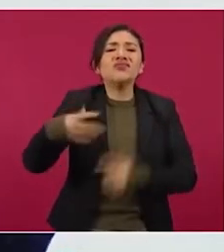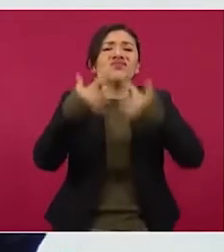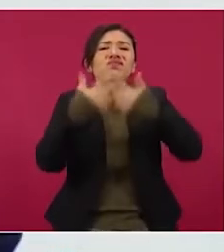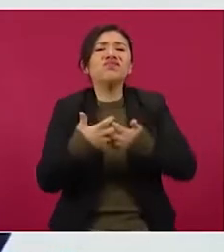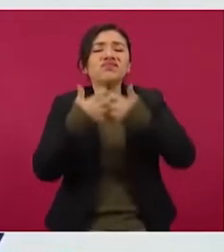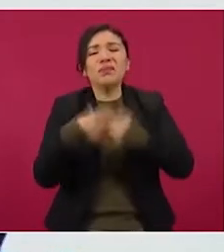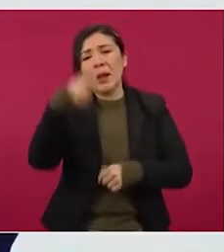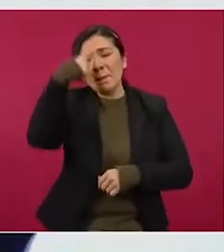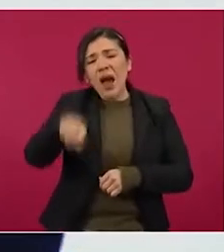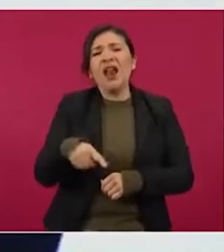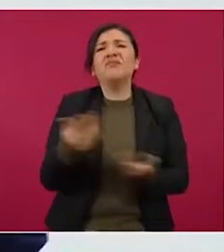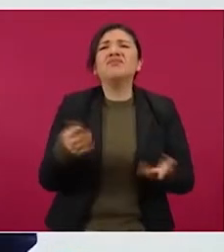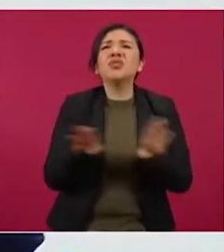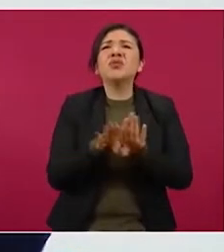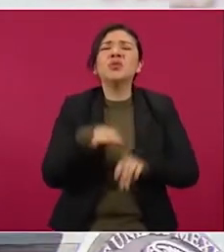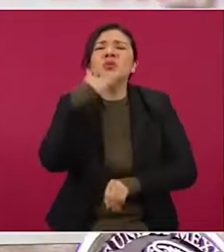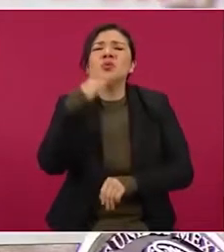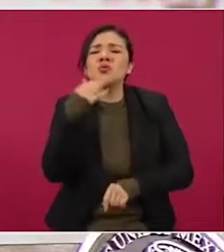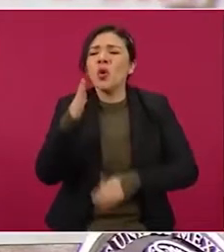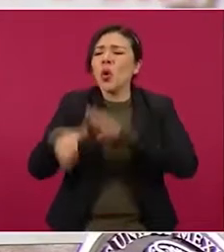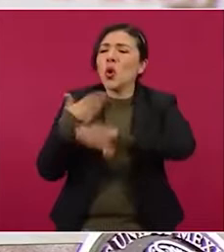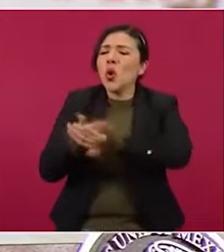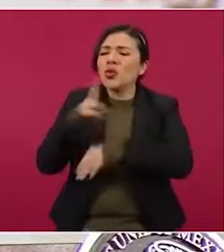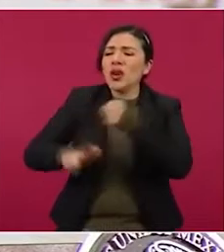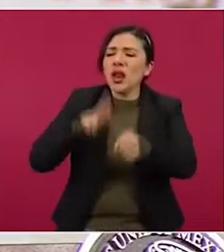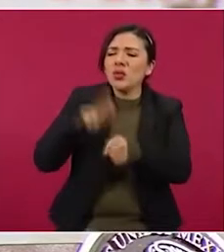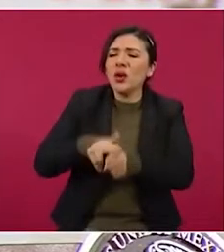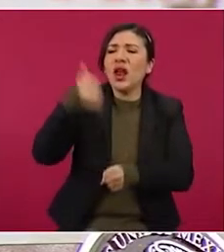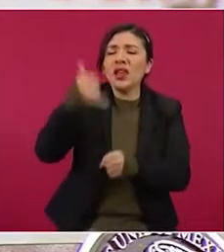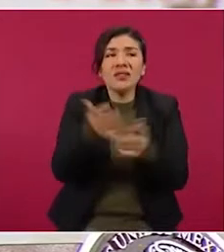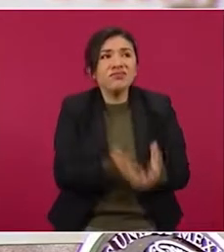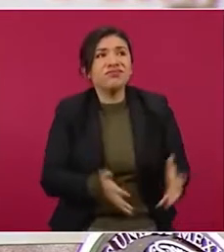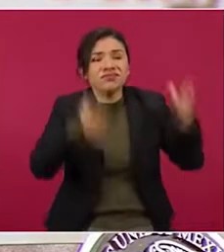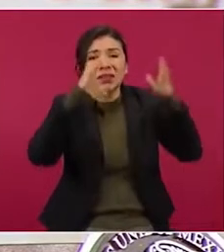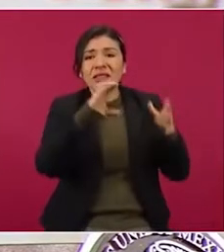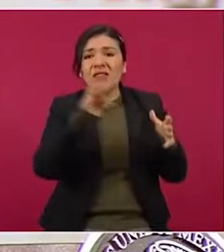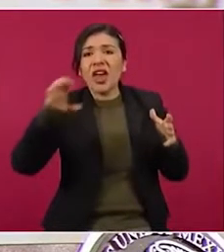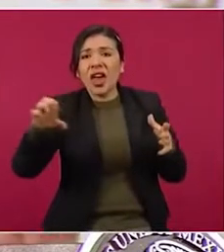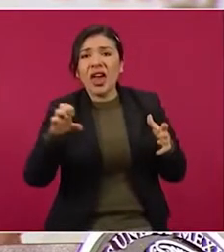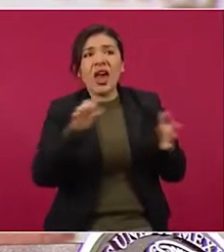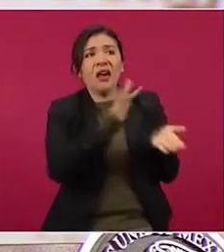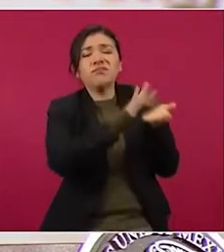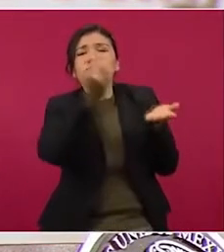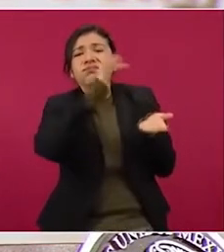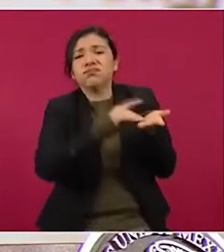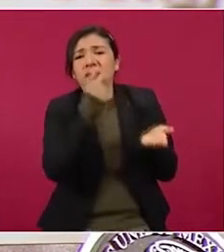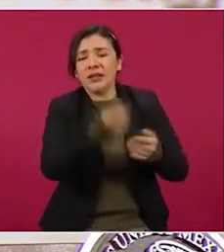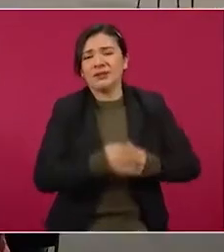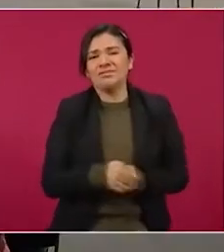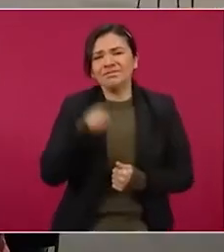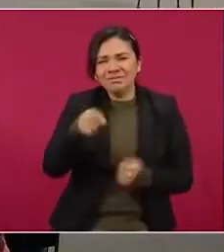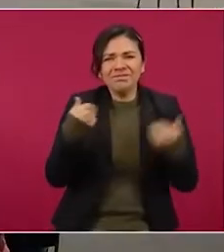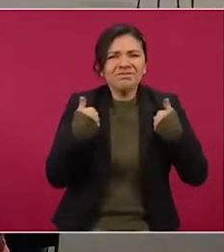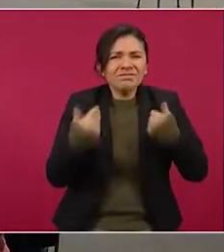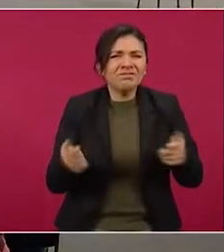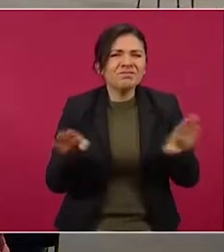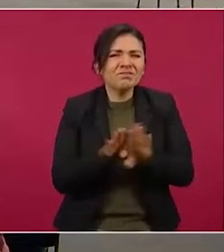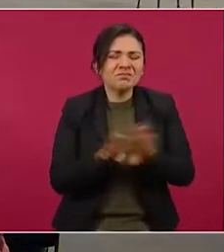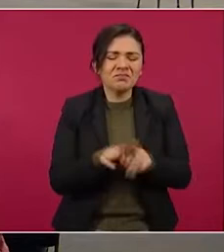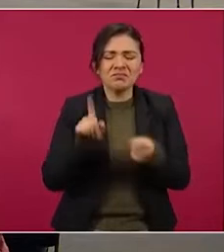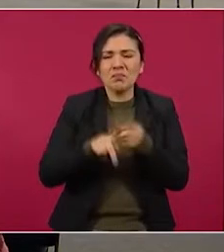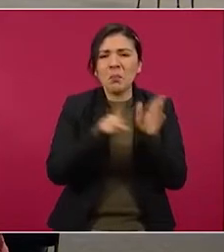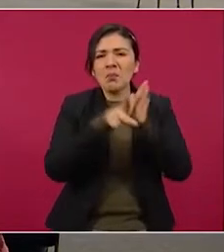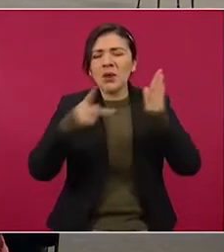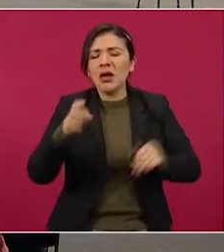el medio ambiente y con la infraestructura de la CFE. Así debemos entender el nado sincronizado de El